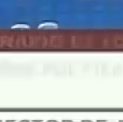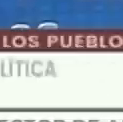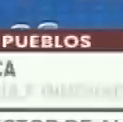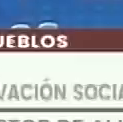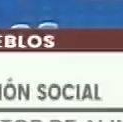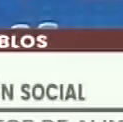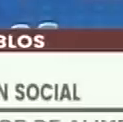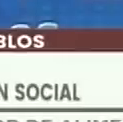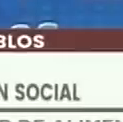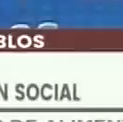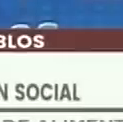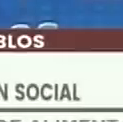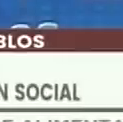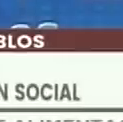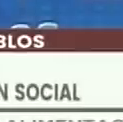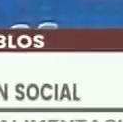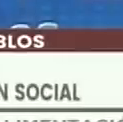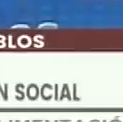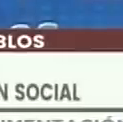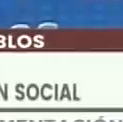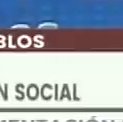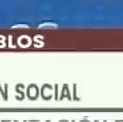con su permiso me quito el tapabocas.